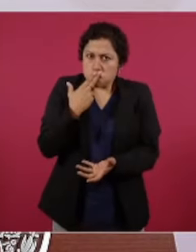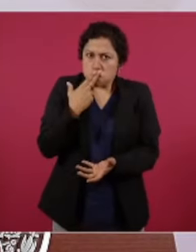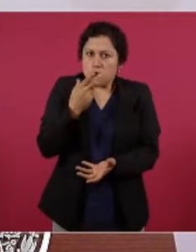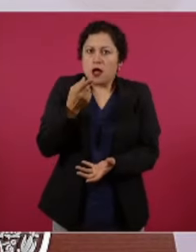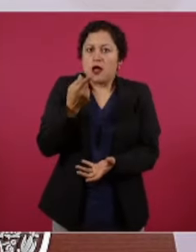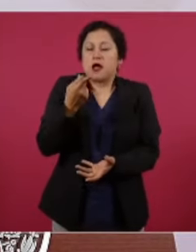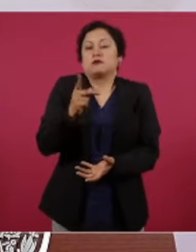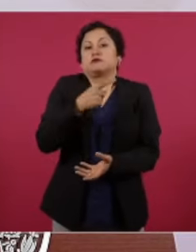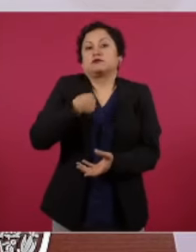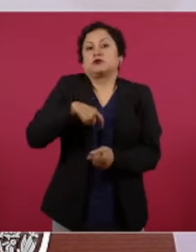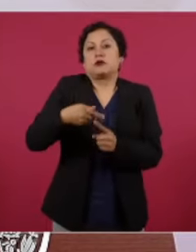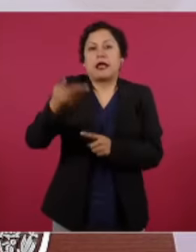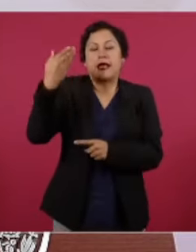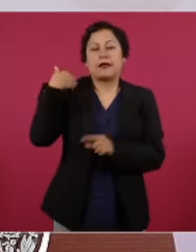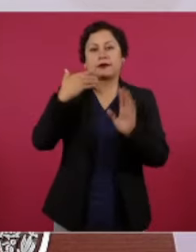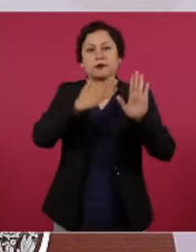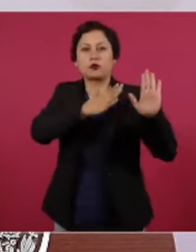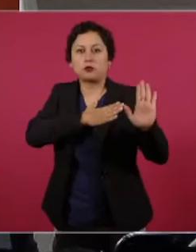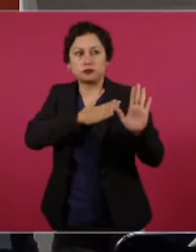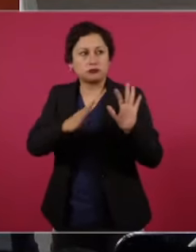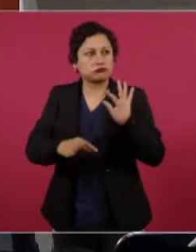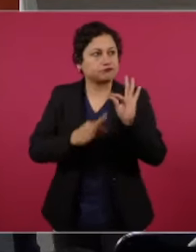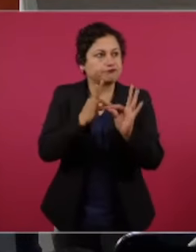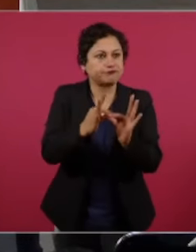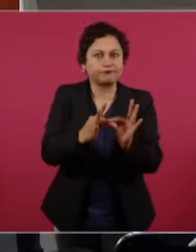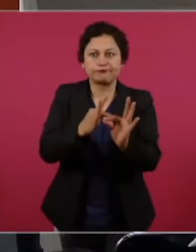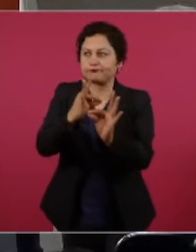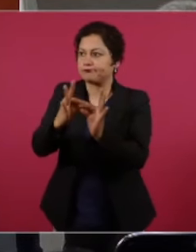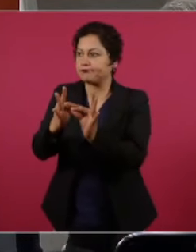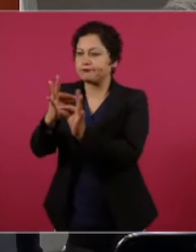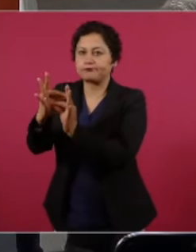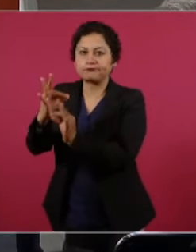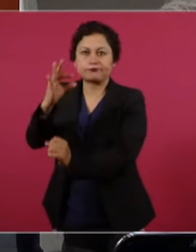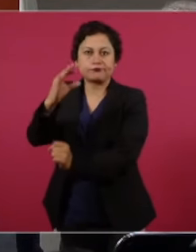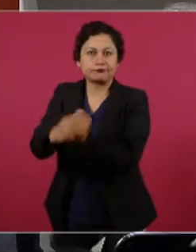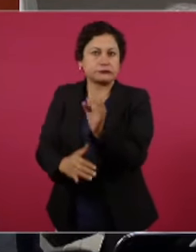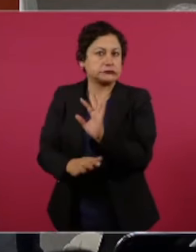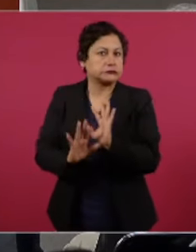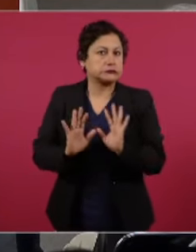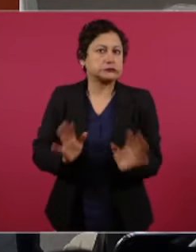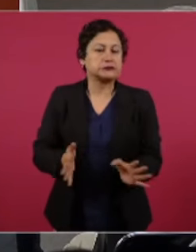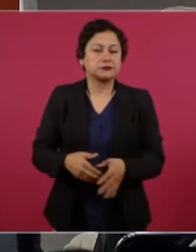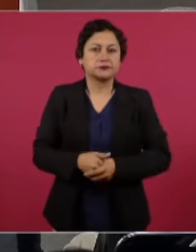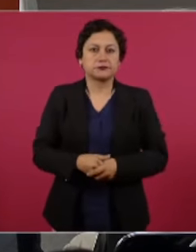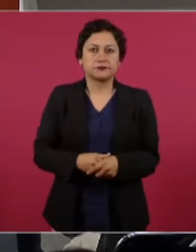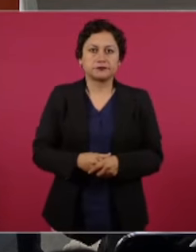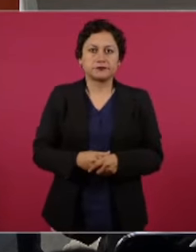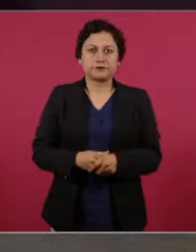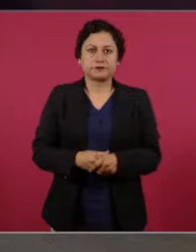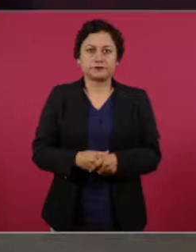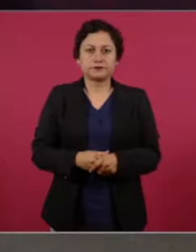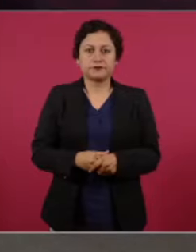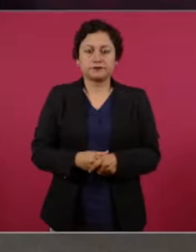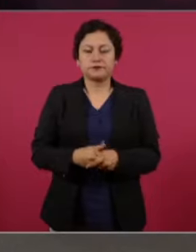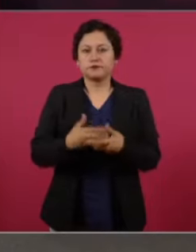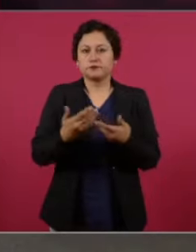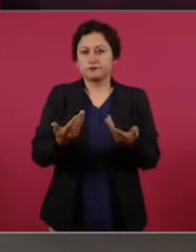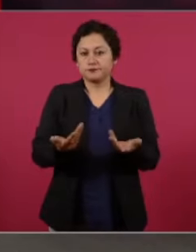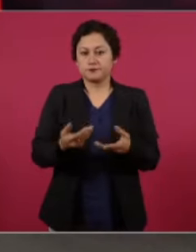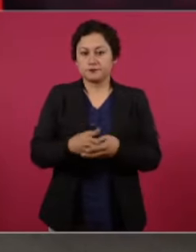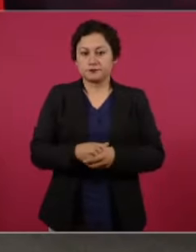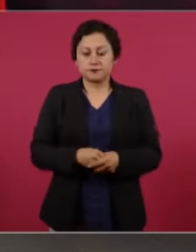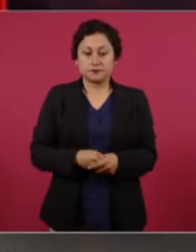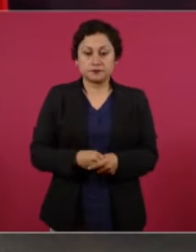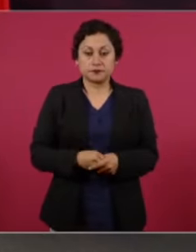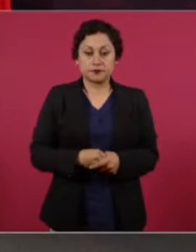que tenemos y ya nos iba a costar trabajo,